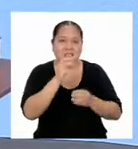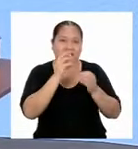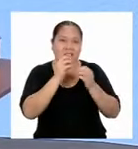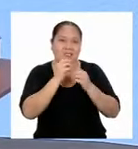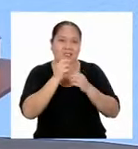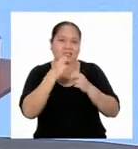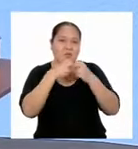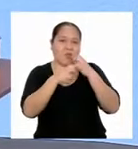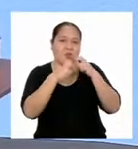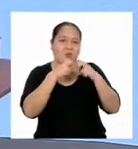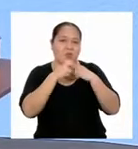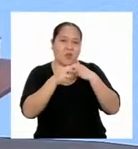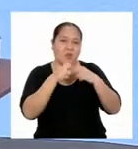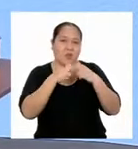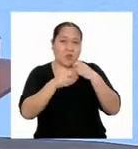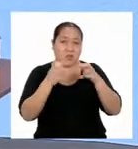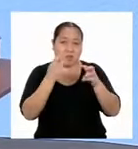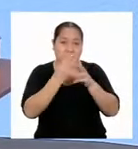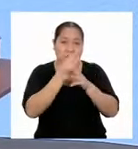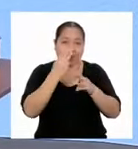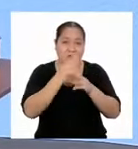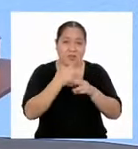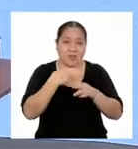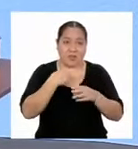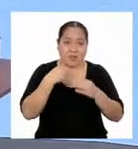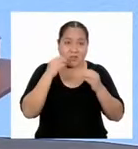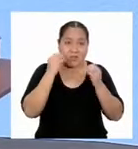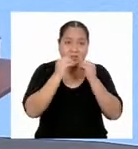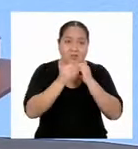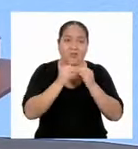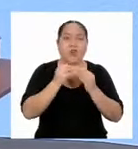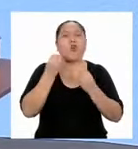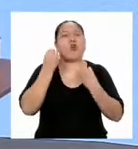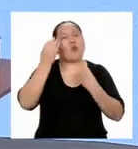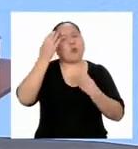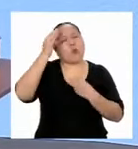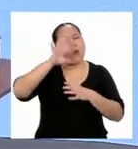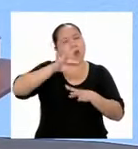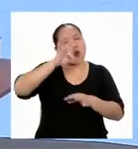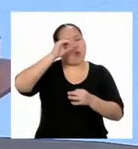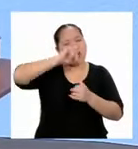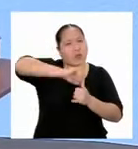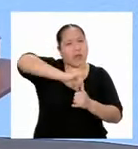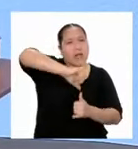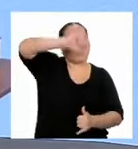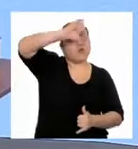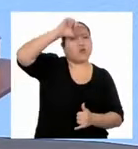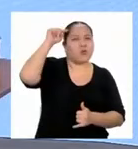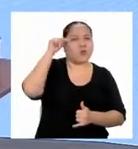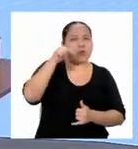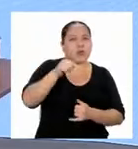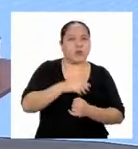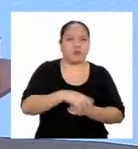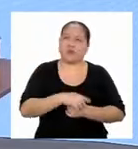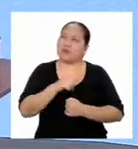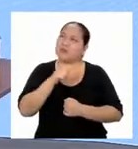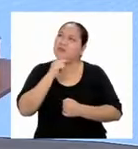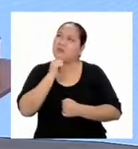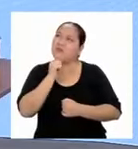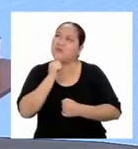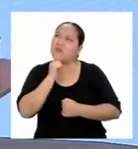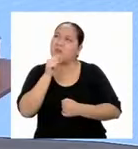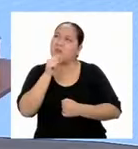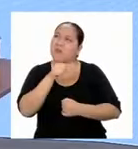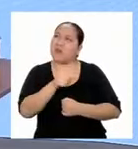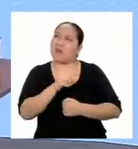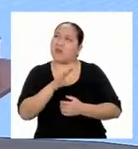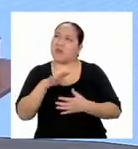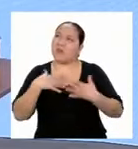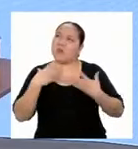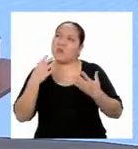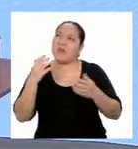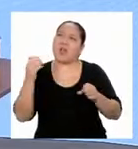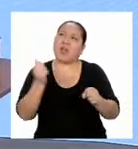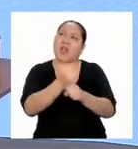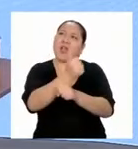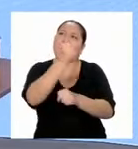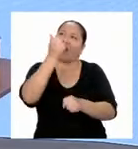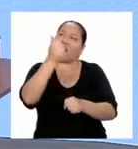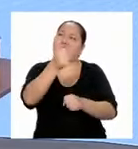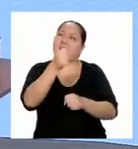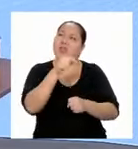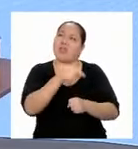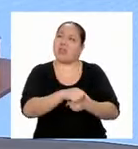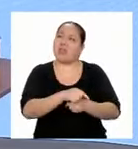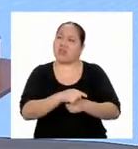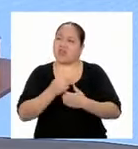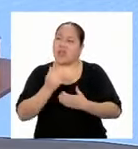matemático que debo resolver. ¿Cómo hallo la altura de ese edificio? Es lo único que me falta para poder ganar el premio y así poder